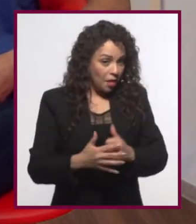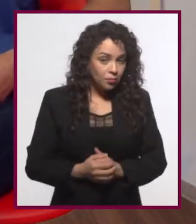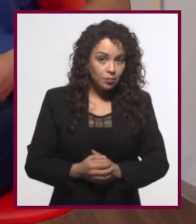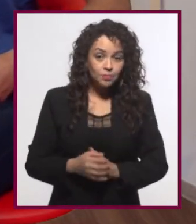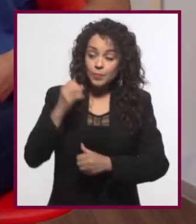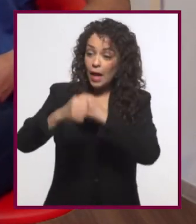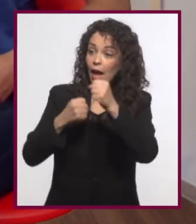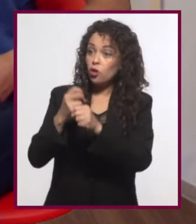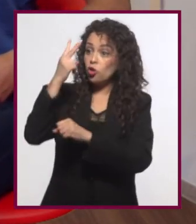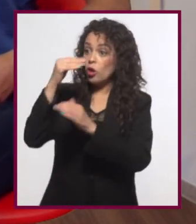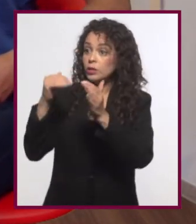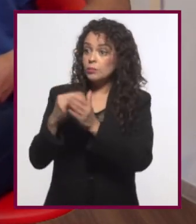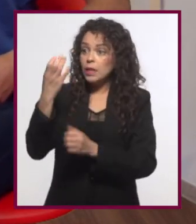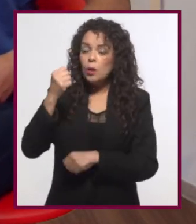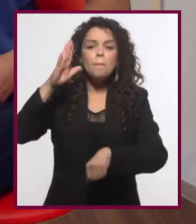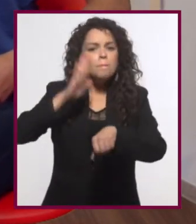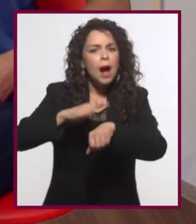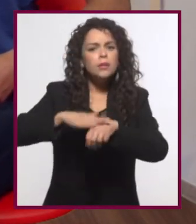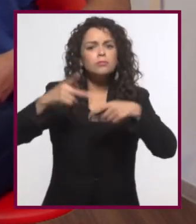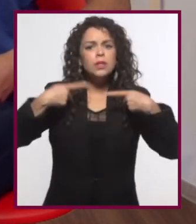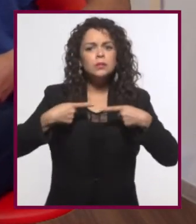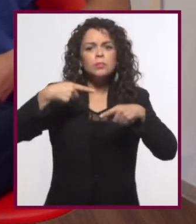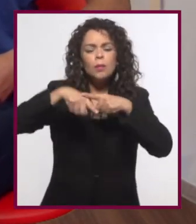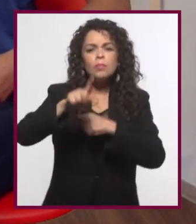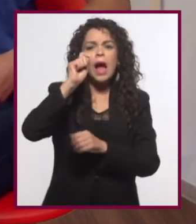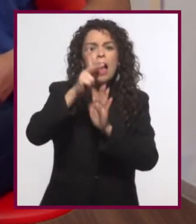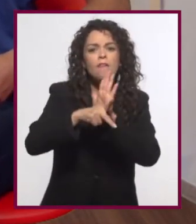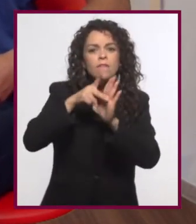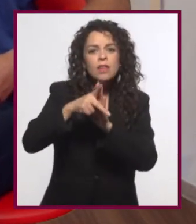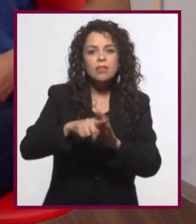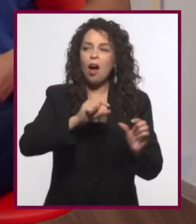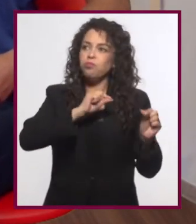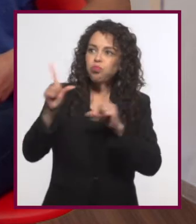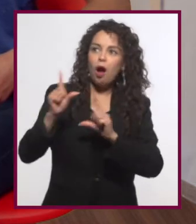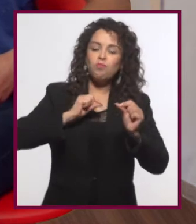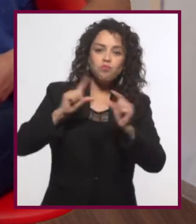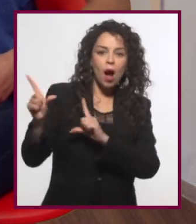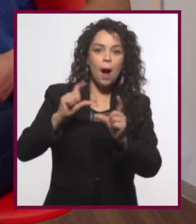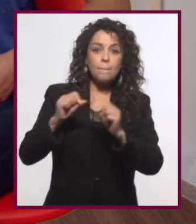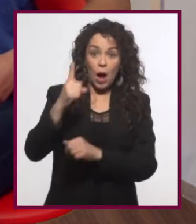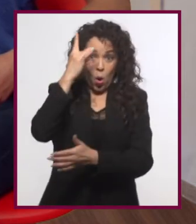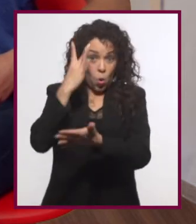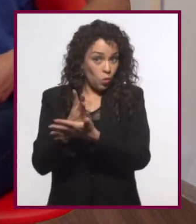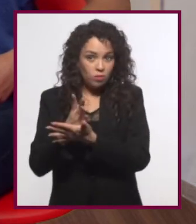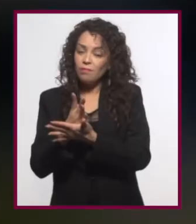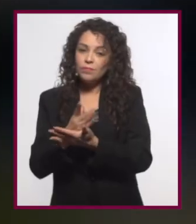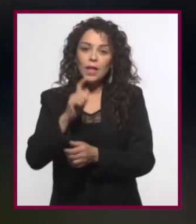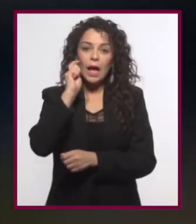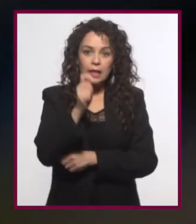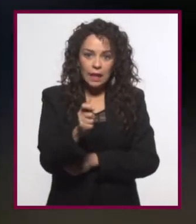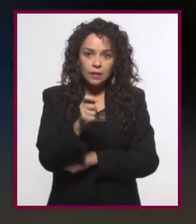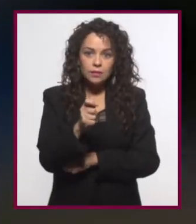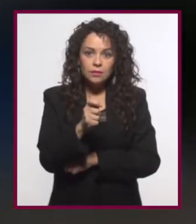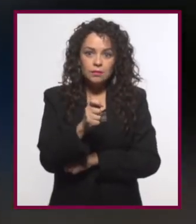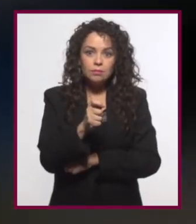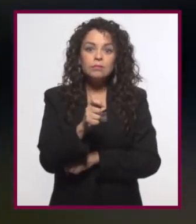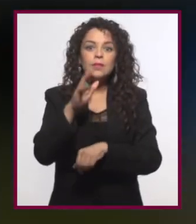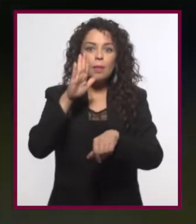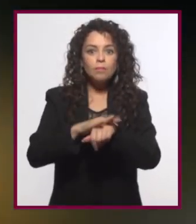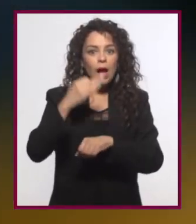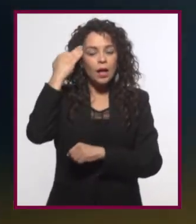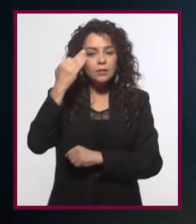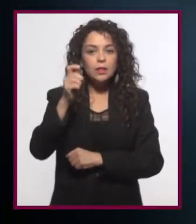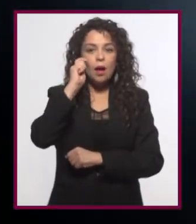Ya hacia 2009, más personas comenzaron a subir videos de manera regular, y no solo eso, comenzaban a editar e